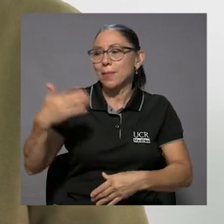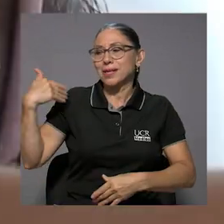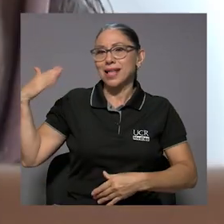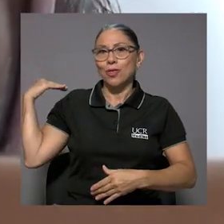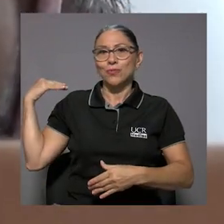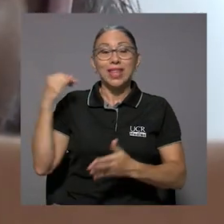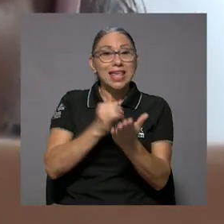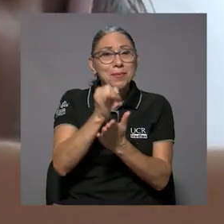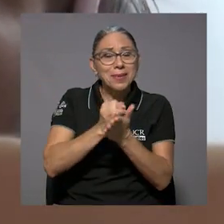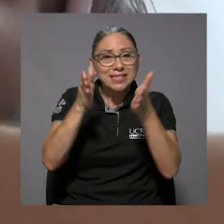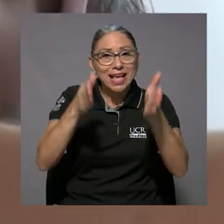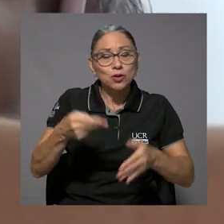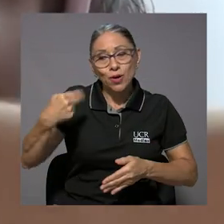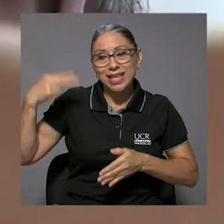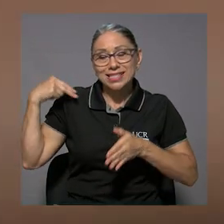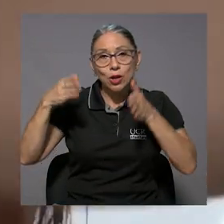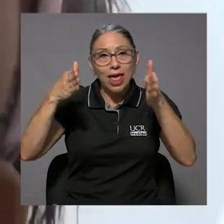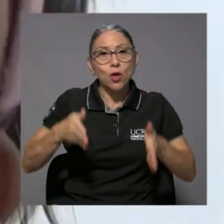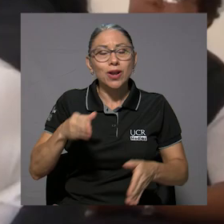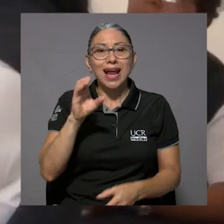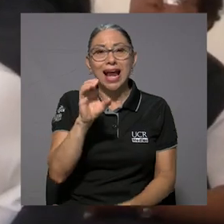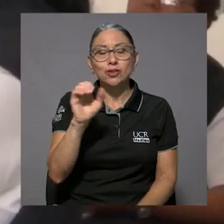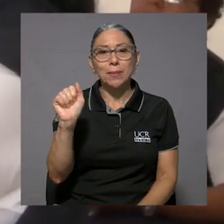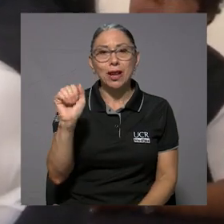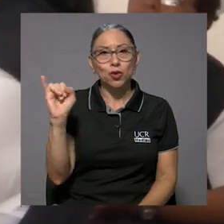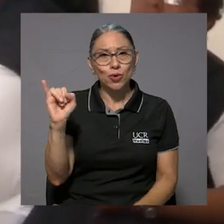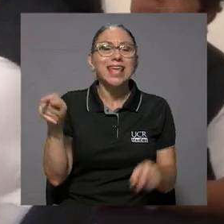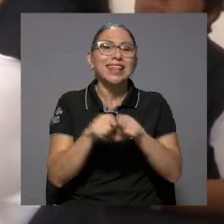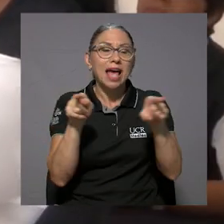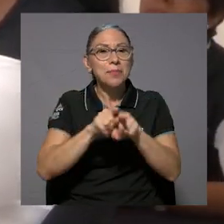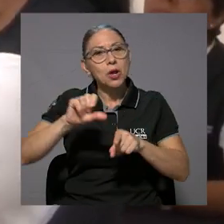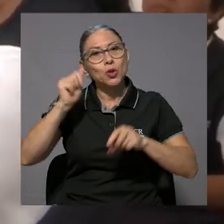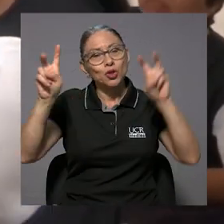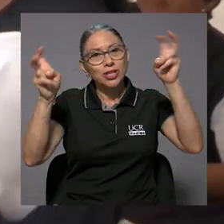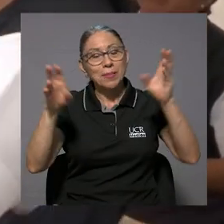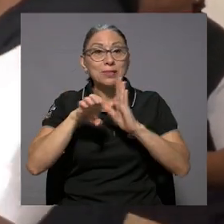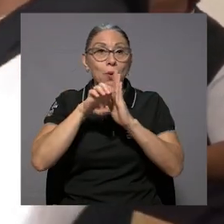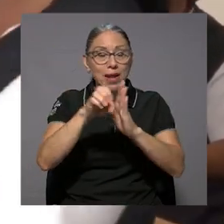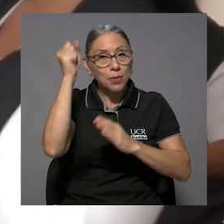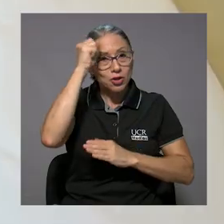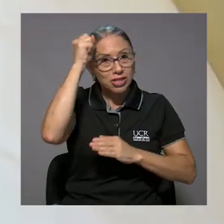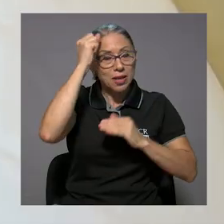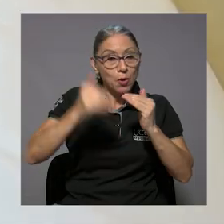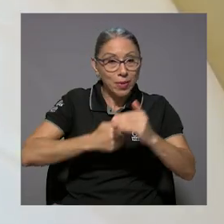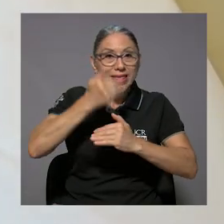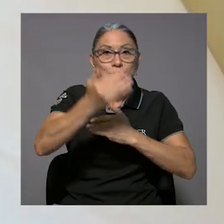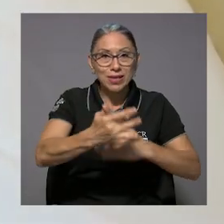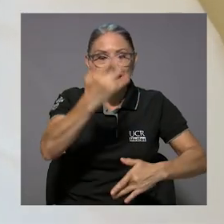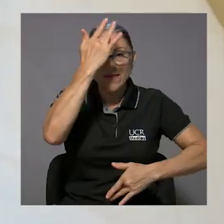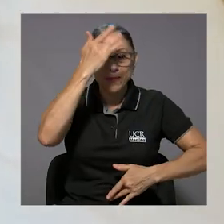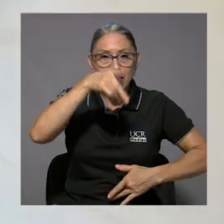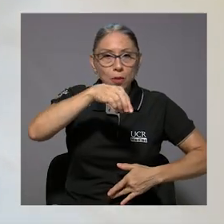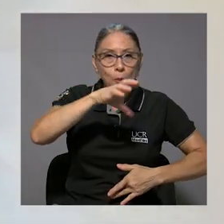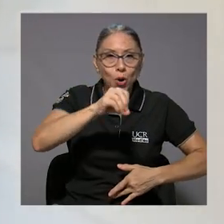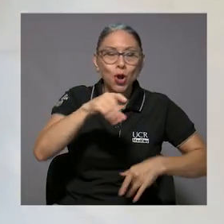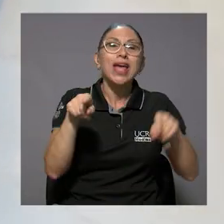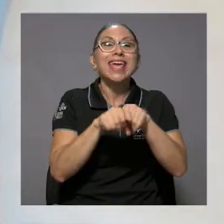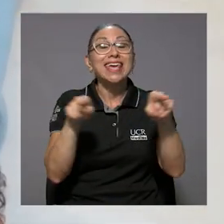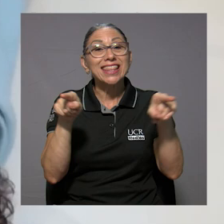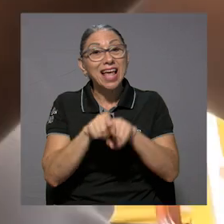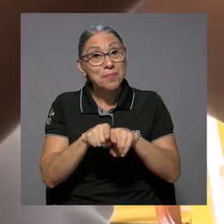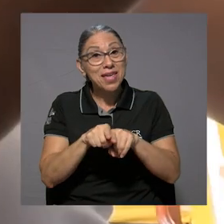pasado. La investigación del historiador Carlos Alvarado Induni también abarcó otros temas tales como el síndrome